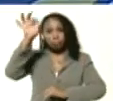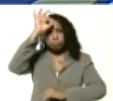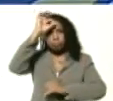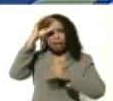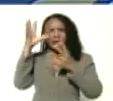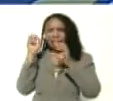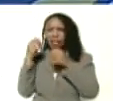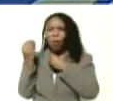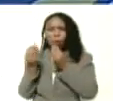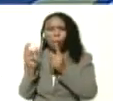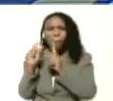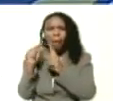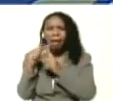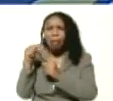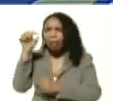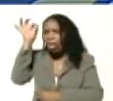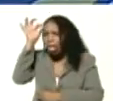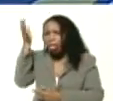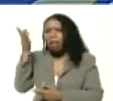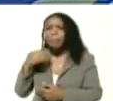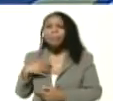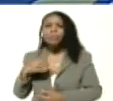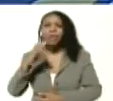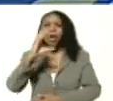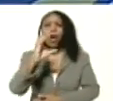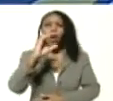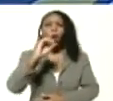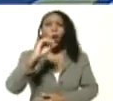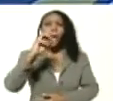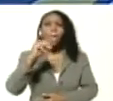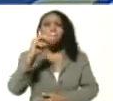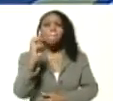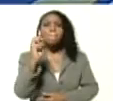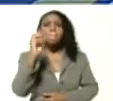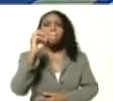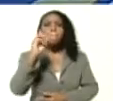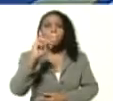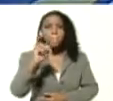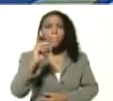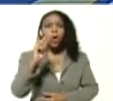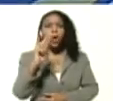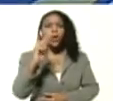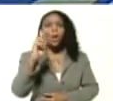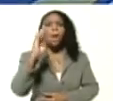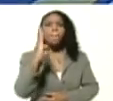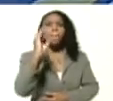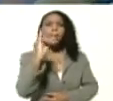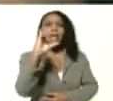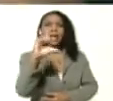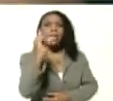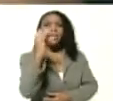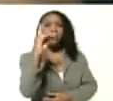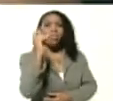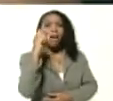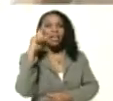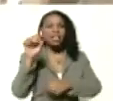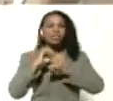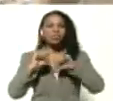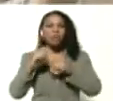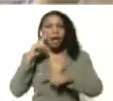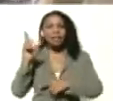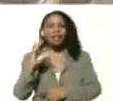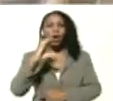Algún tipo de comorbilidad. Claro, dice comorbilidad, nadie entiende. Usted tiene algún tipo de